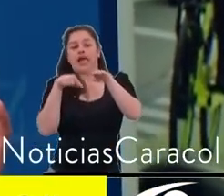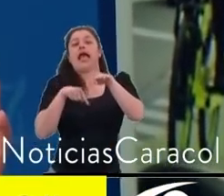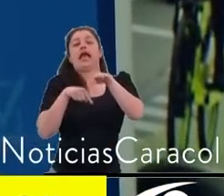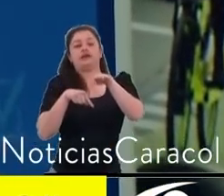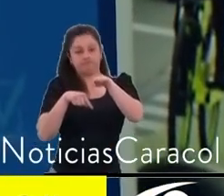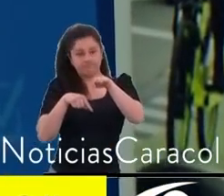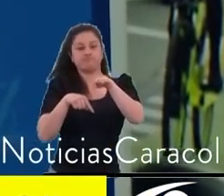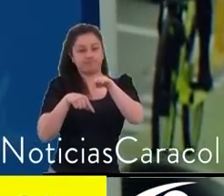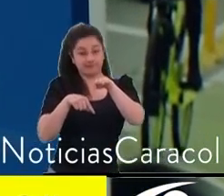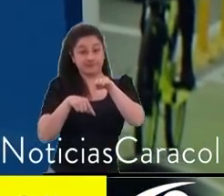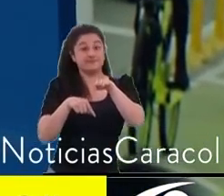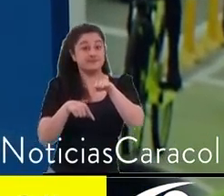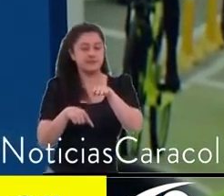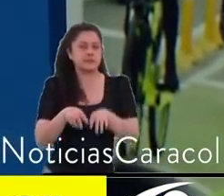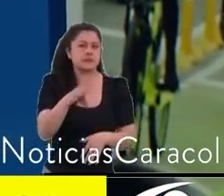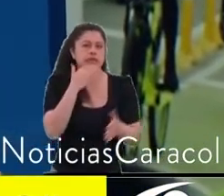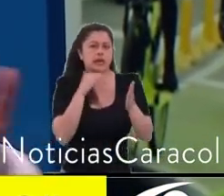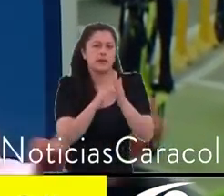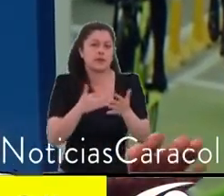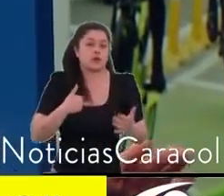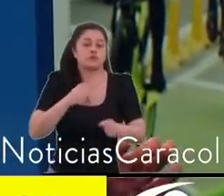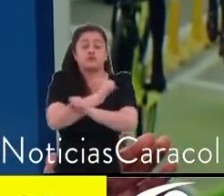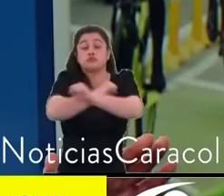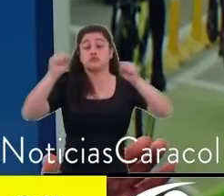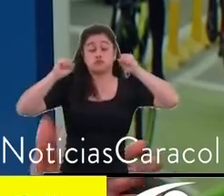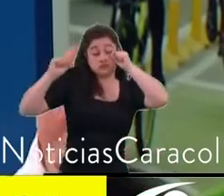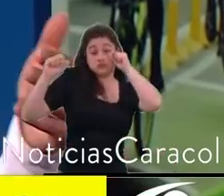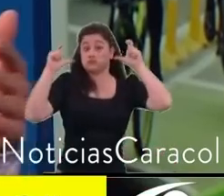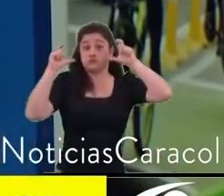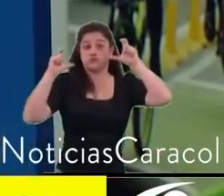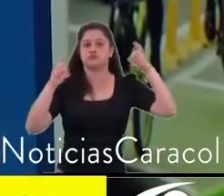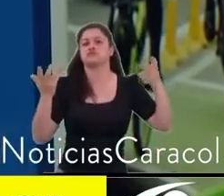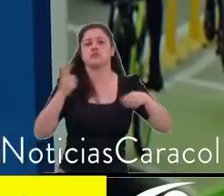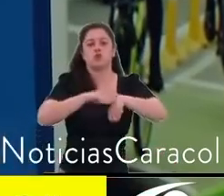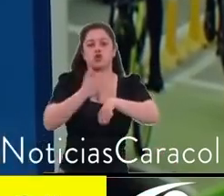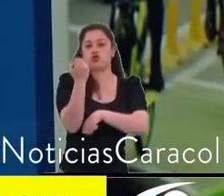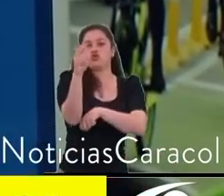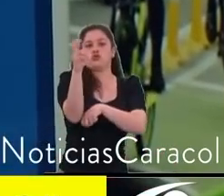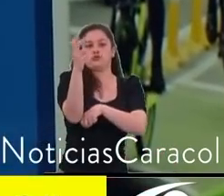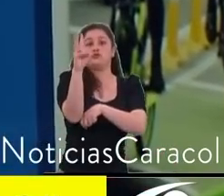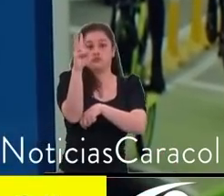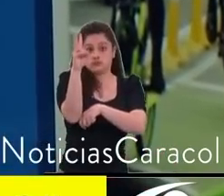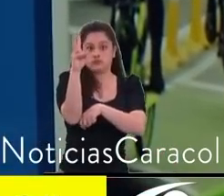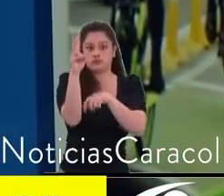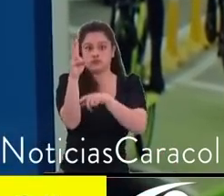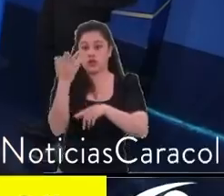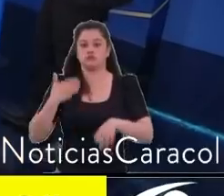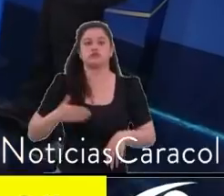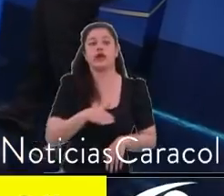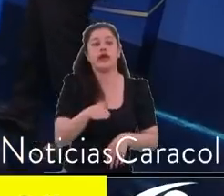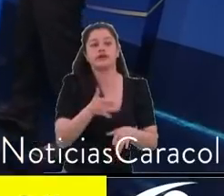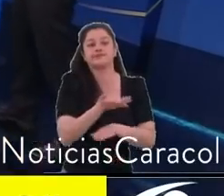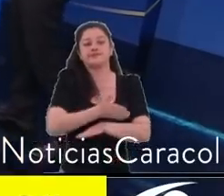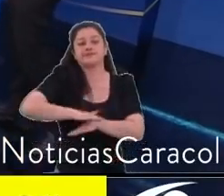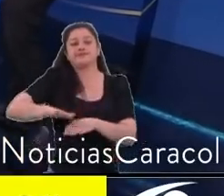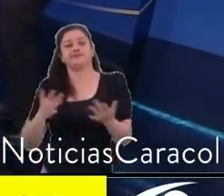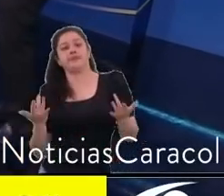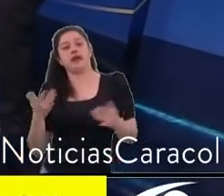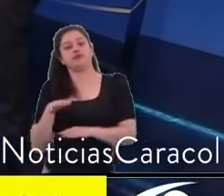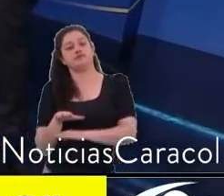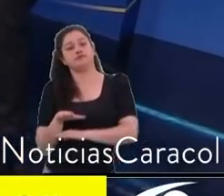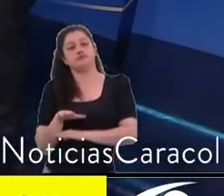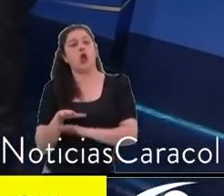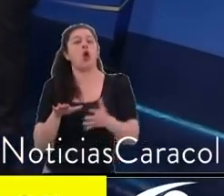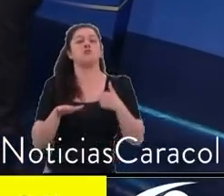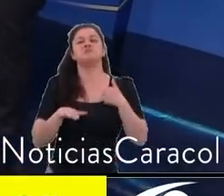temprano, antes de las 12 del día no hay pico y placa. Pero si arranca, que la mayoría de la gente arranca es después del almuerzo, ¿cierto? Todo el mundo se quiere quedar